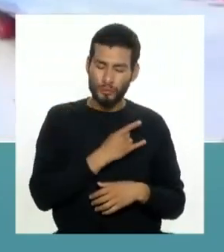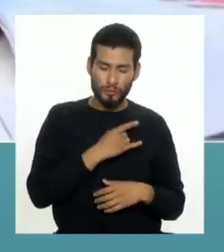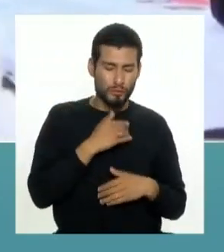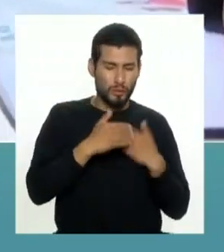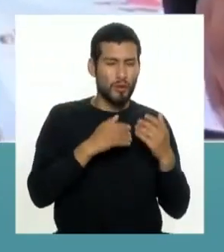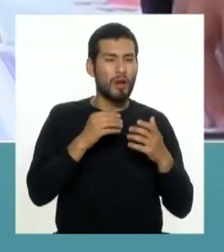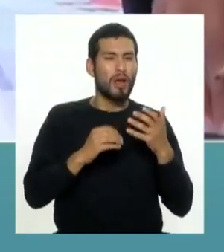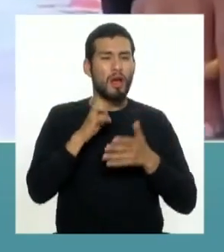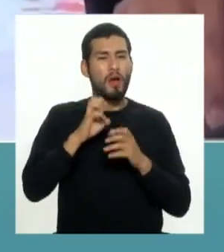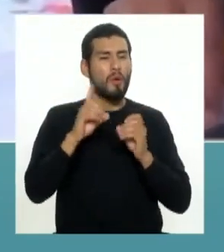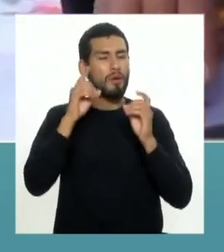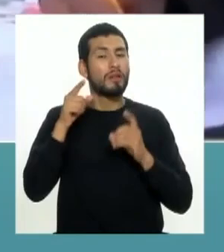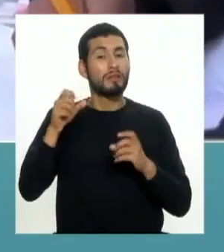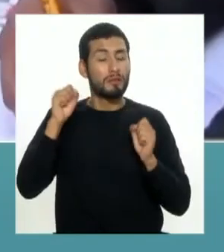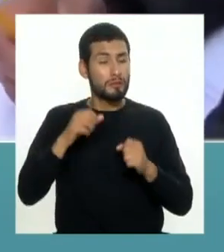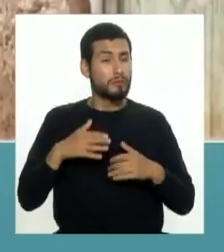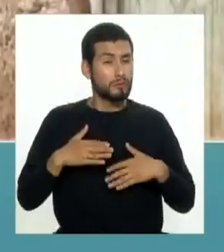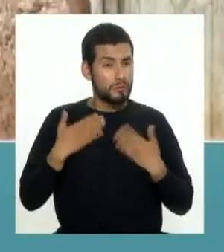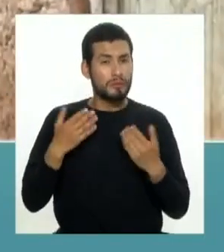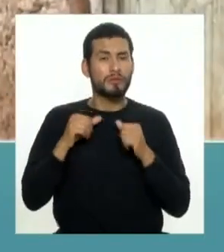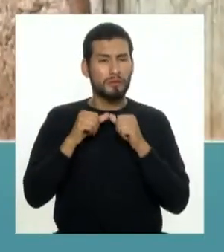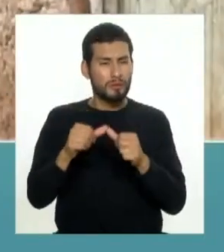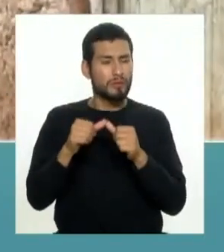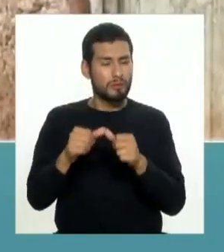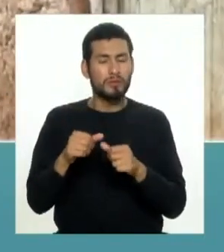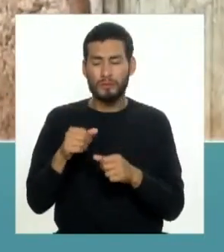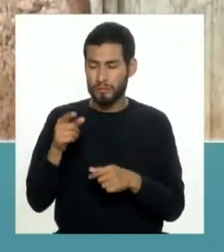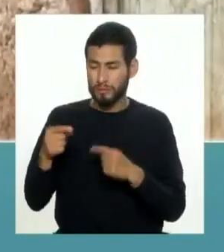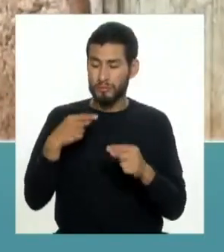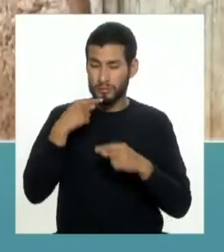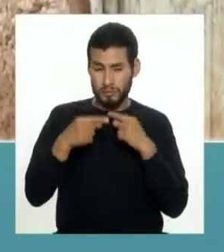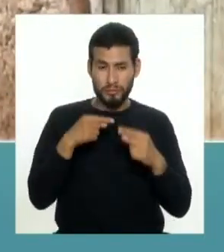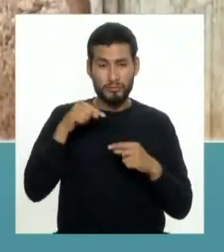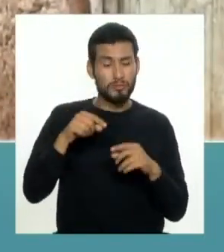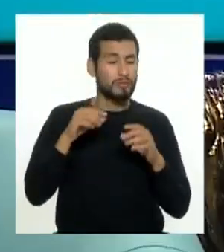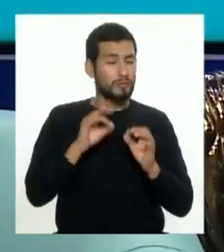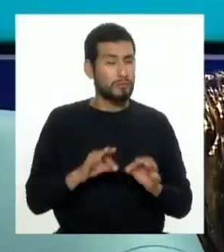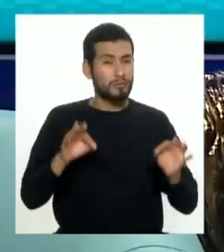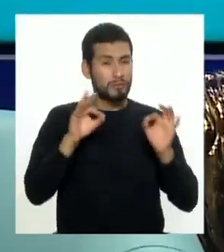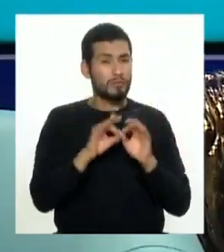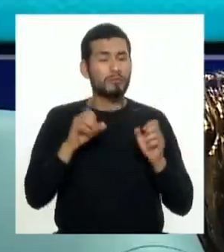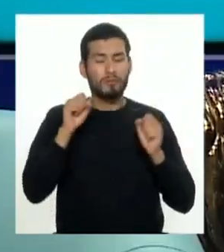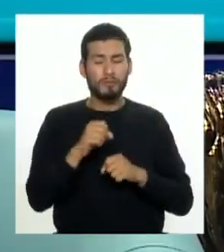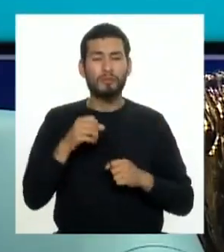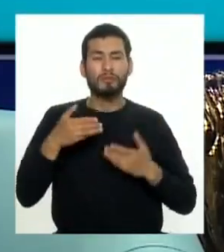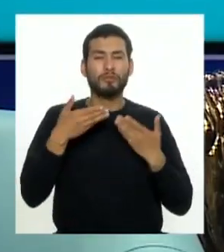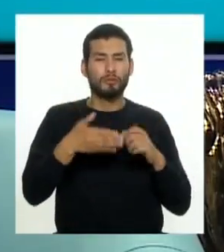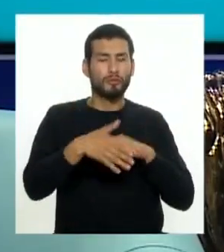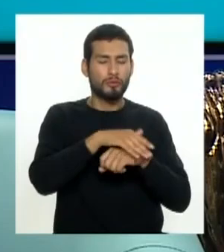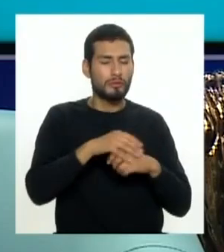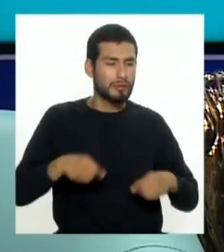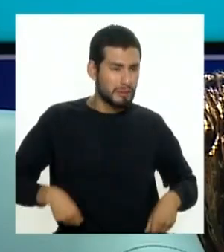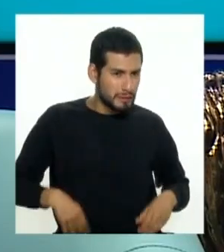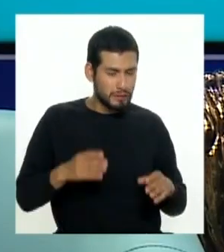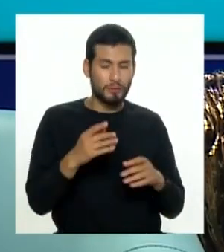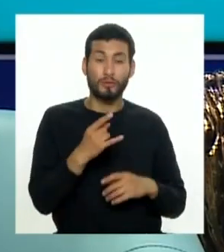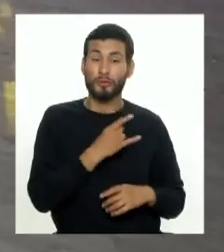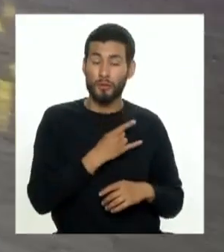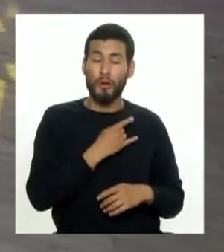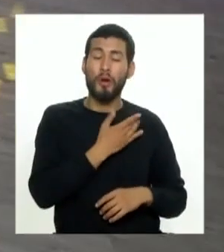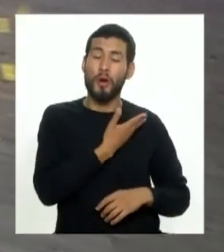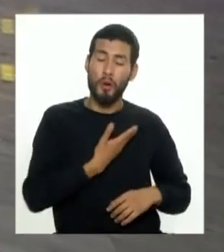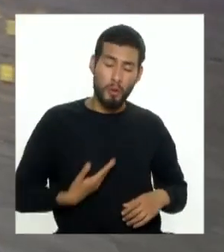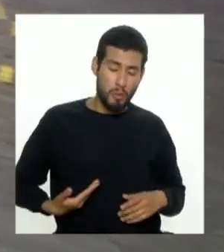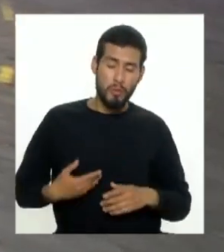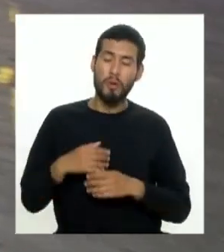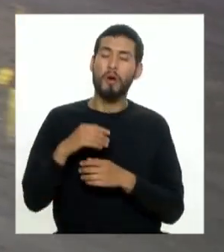estamos apostando porque puedan realmente continuar y como tú decías es importante cubrirle los gastos no puede ser una universidad pública